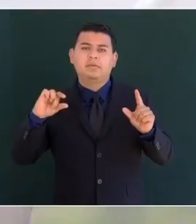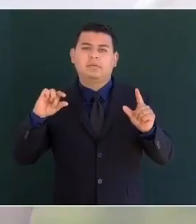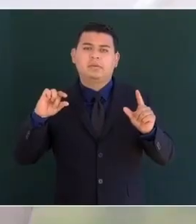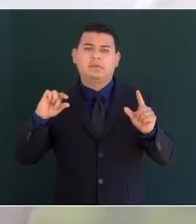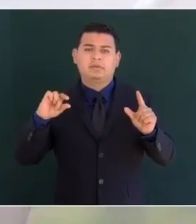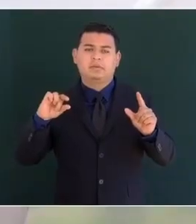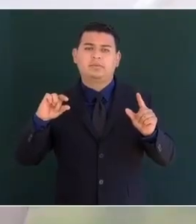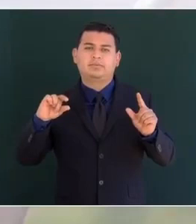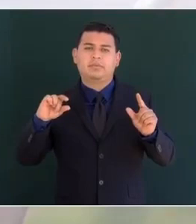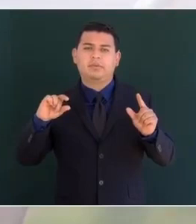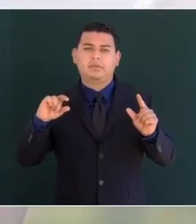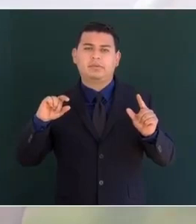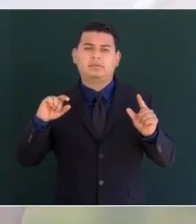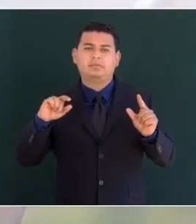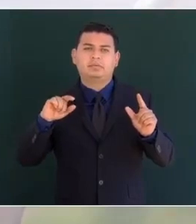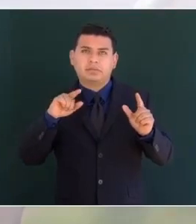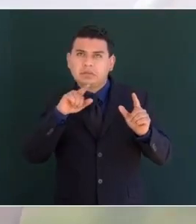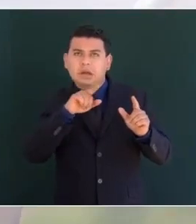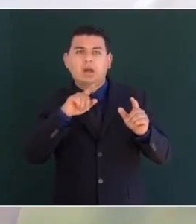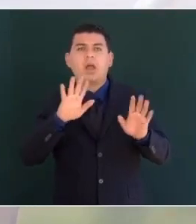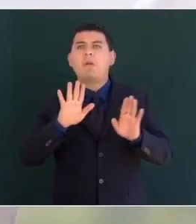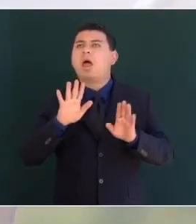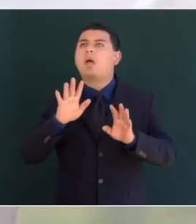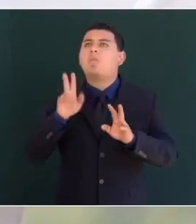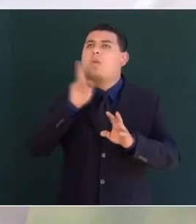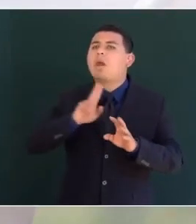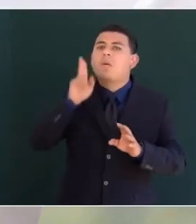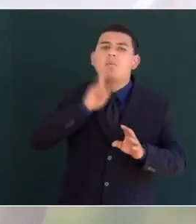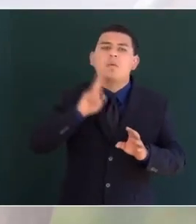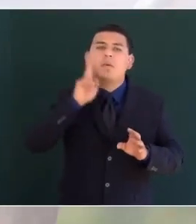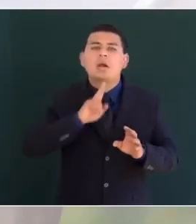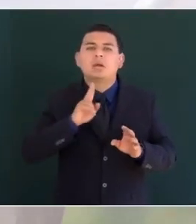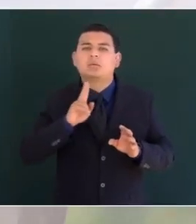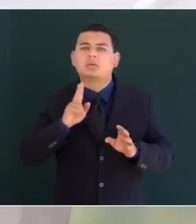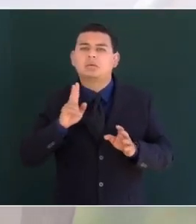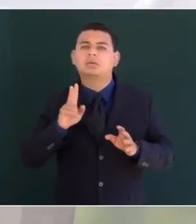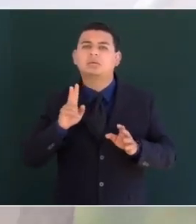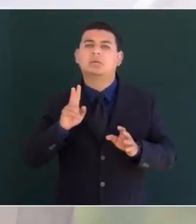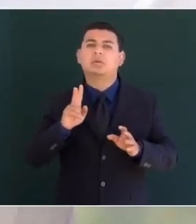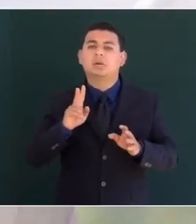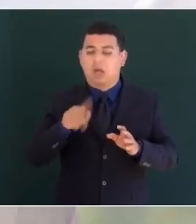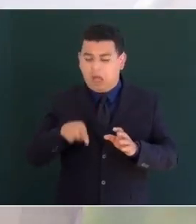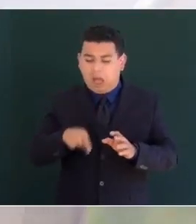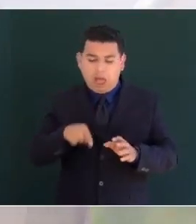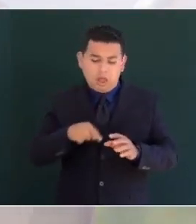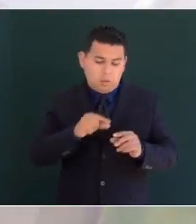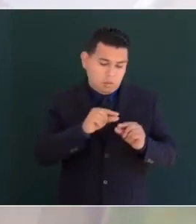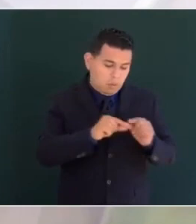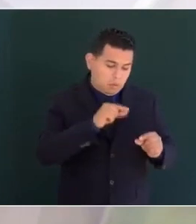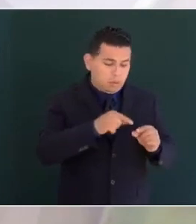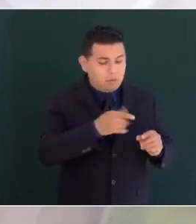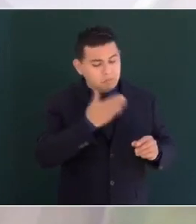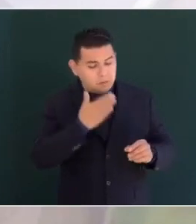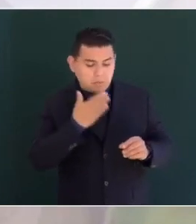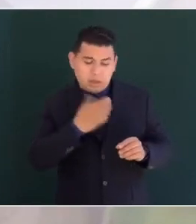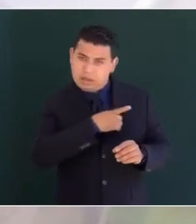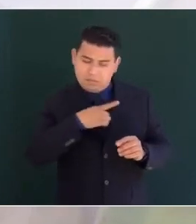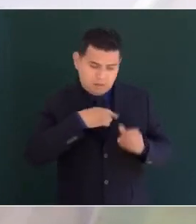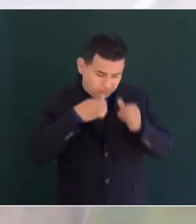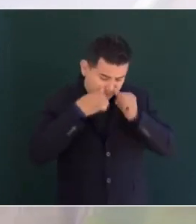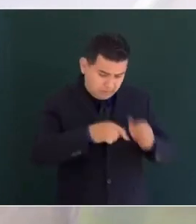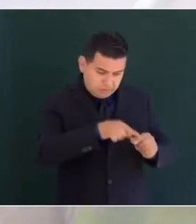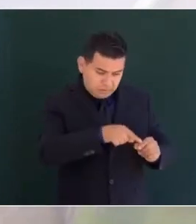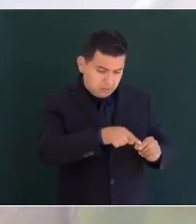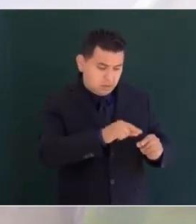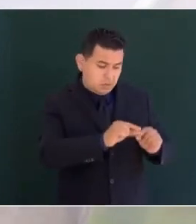de nuestro país y un estado que funcionaba en lo básico para garantizar la